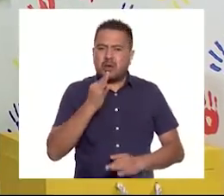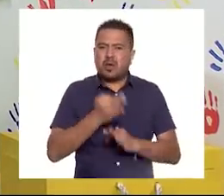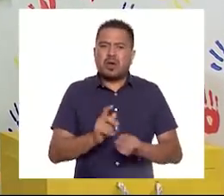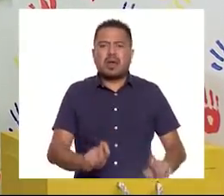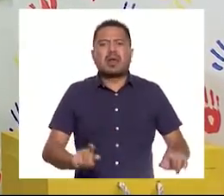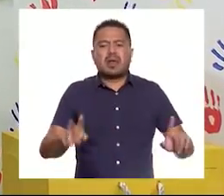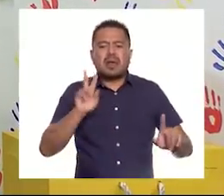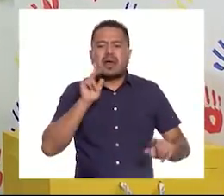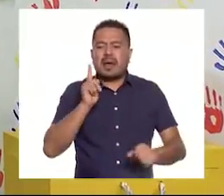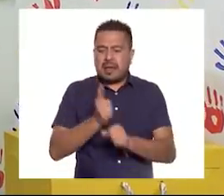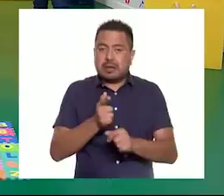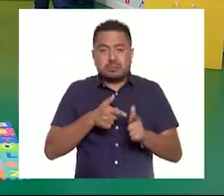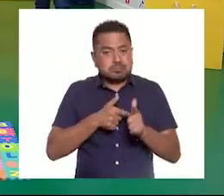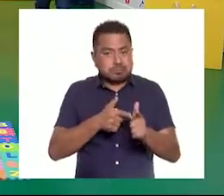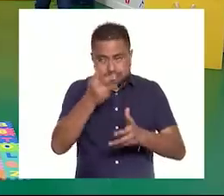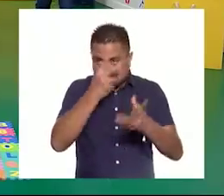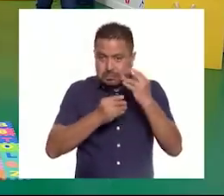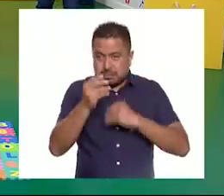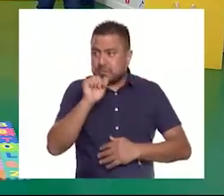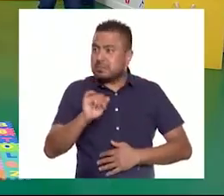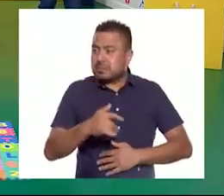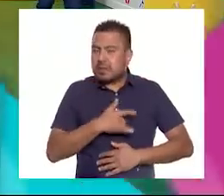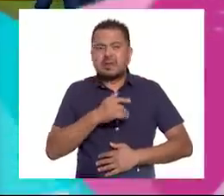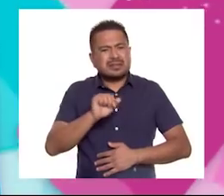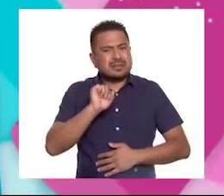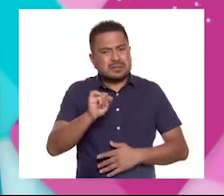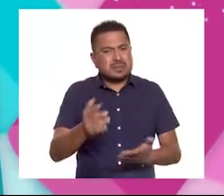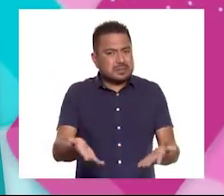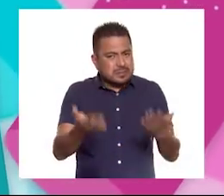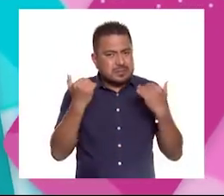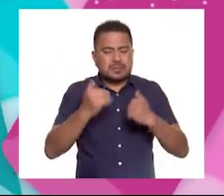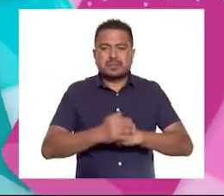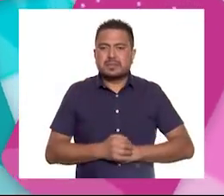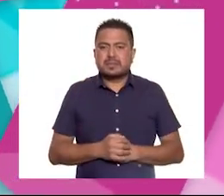cápsula para seguir aprendiendo. ¿Te parece, Mariana? ¡Sí! ¡Vamos a verla! ¡Vamos a verla!